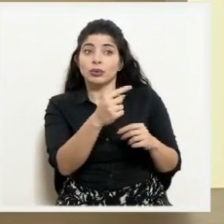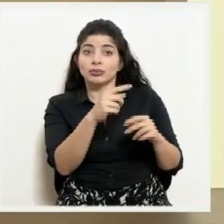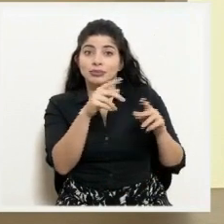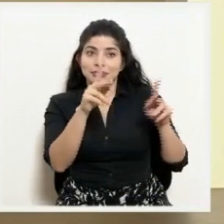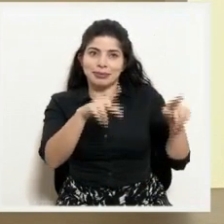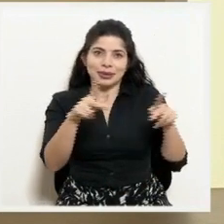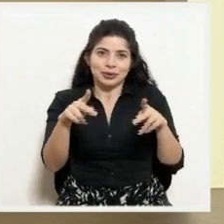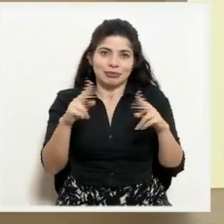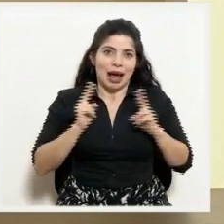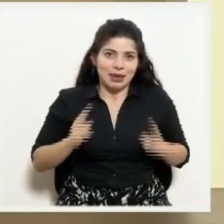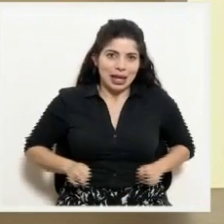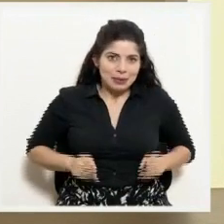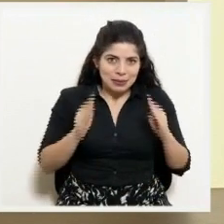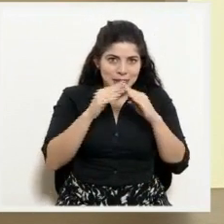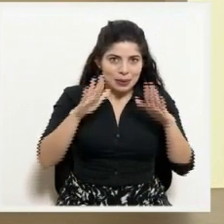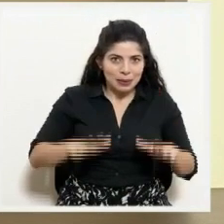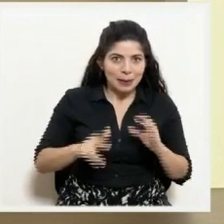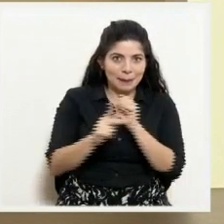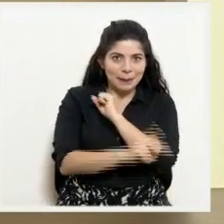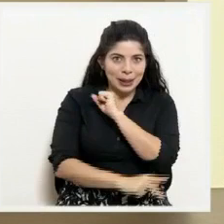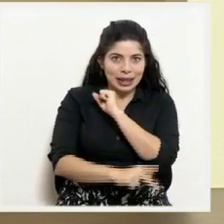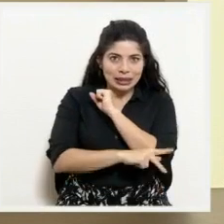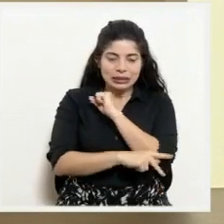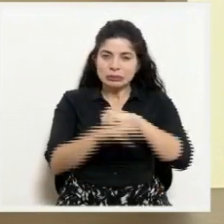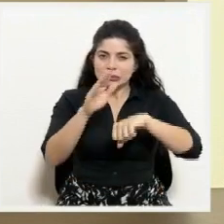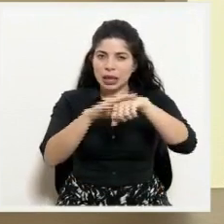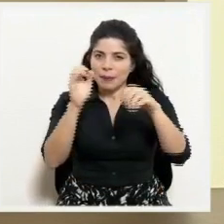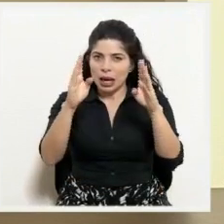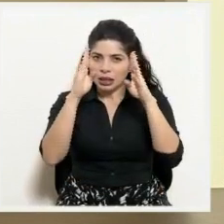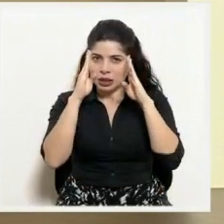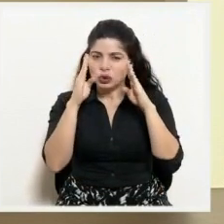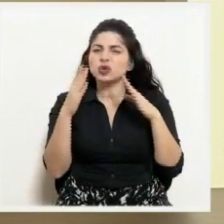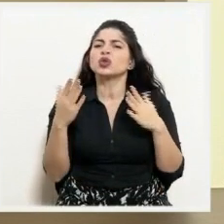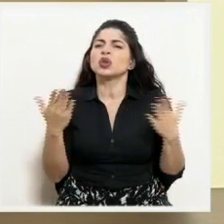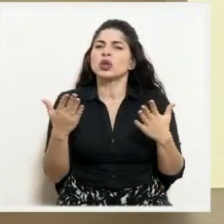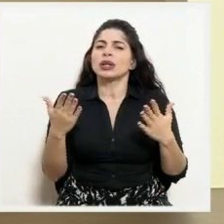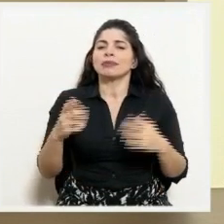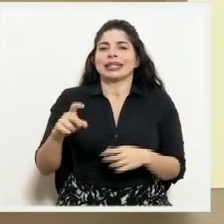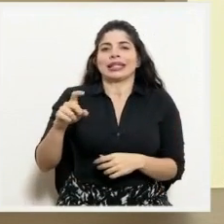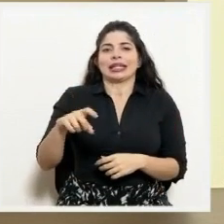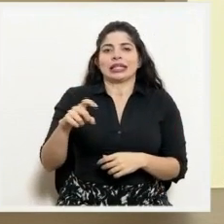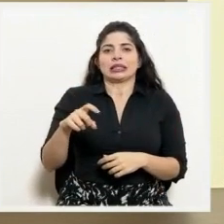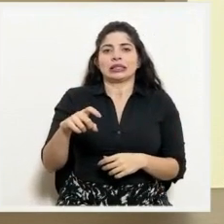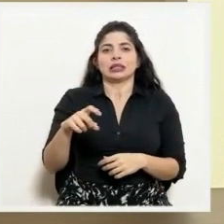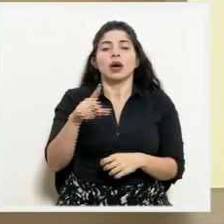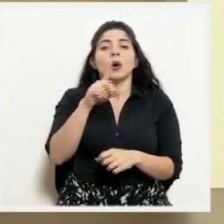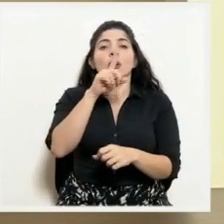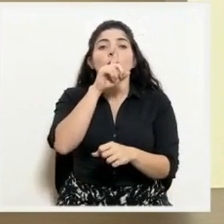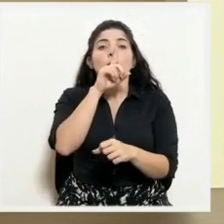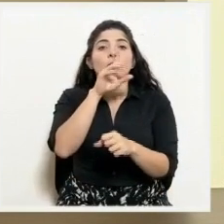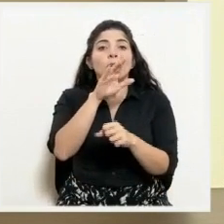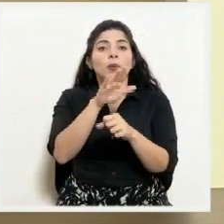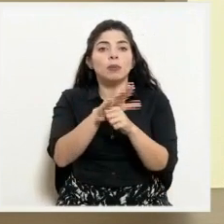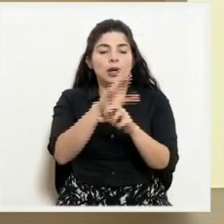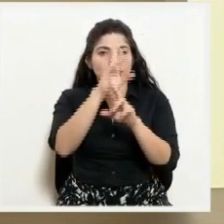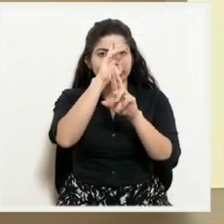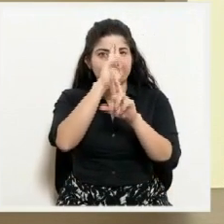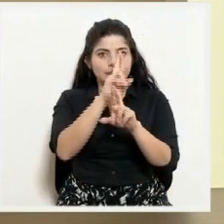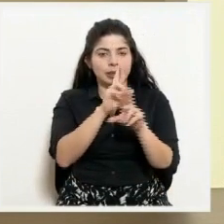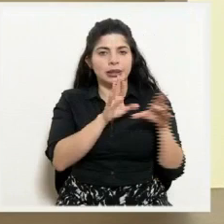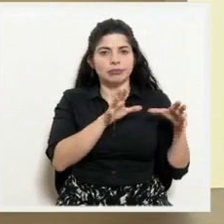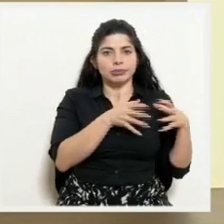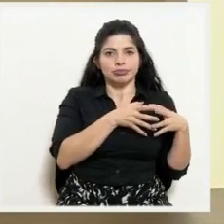habitantes de nuestro país con respecto a la necesidad de cumplir con las burbujas